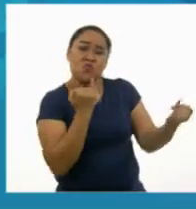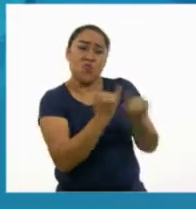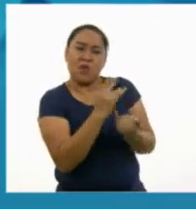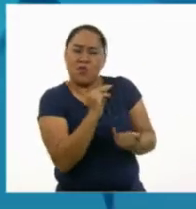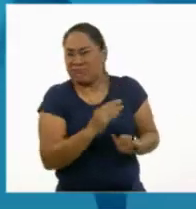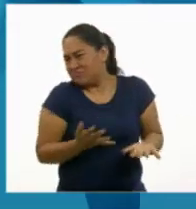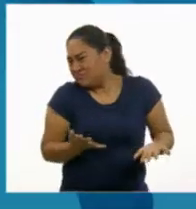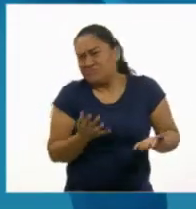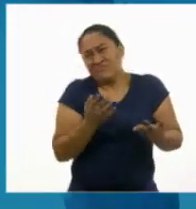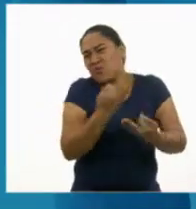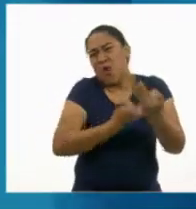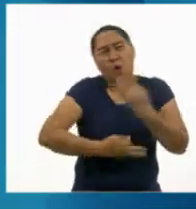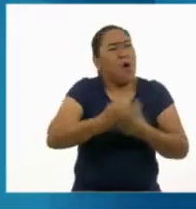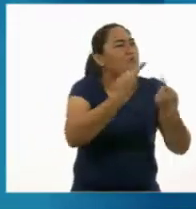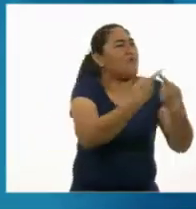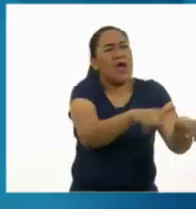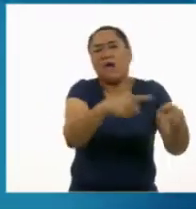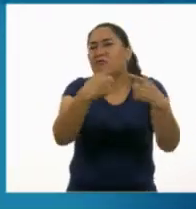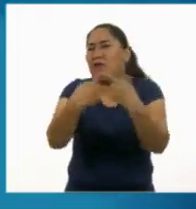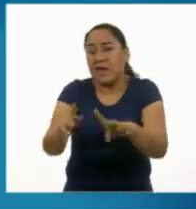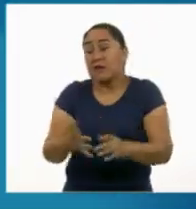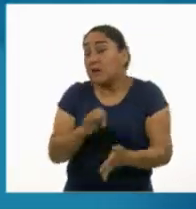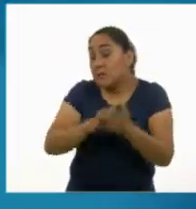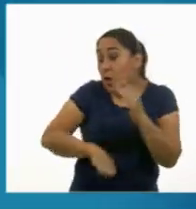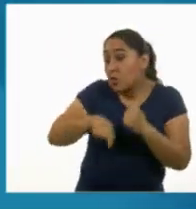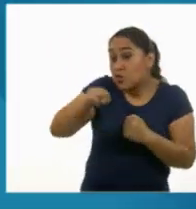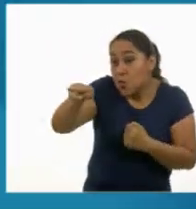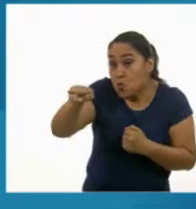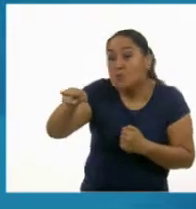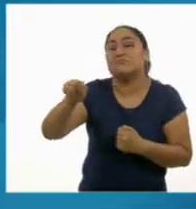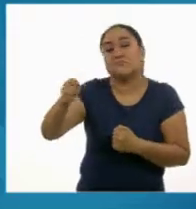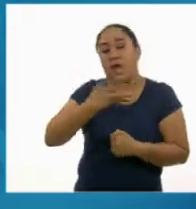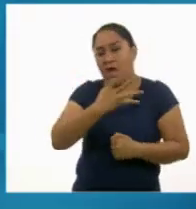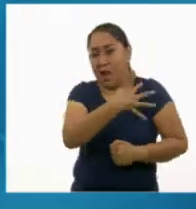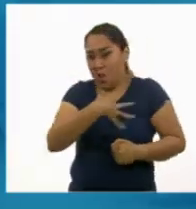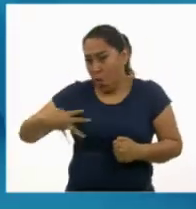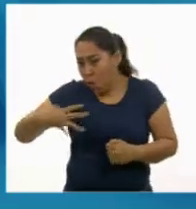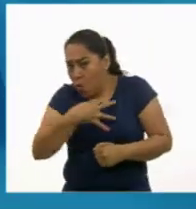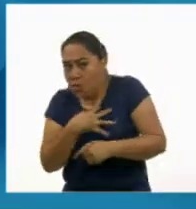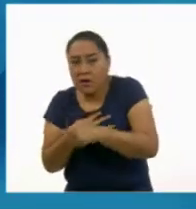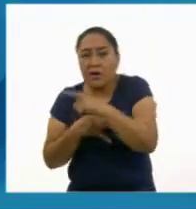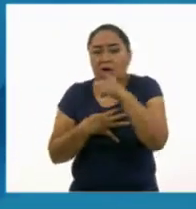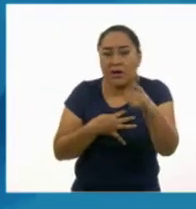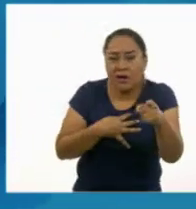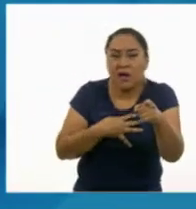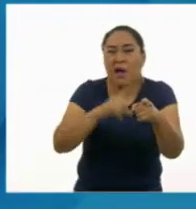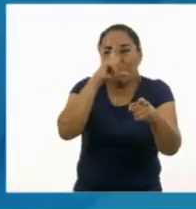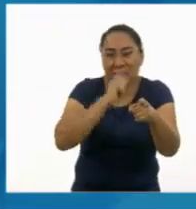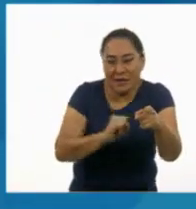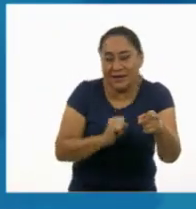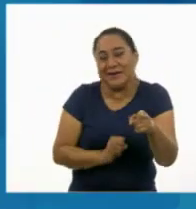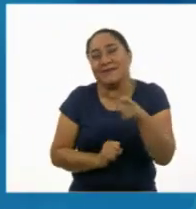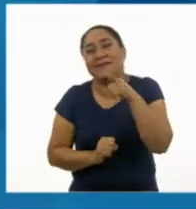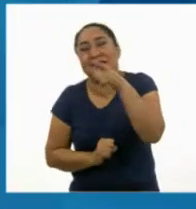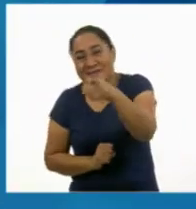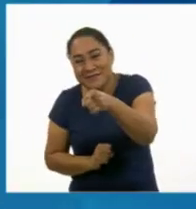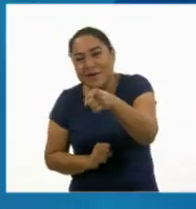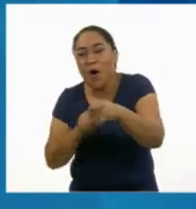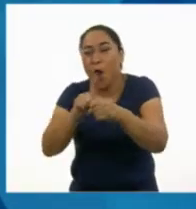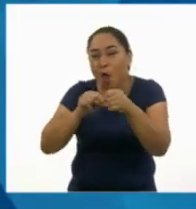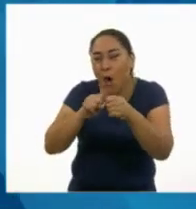somos diferentes! ¿Cómo? Mira, tú tienes rayas, ustedes son hediondos, tú eres colorinche... ¡Y tú!